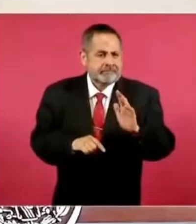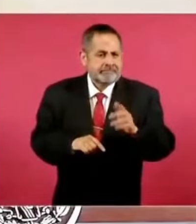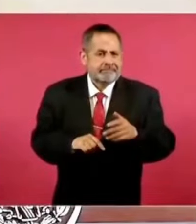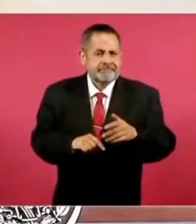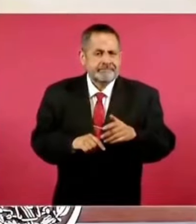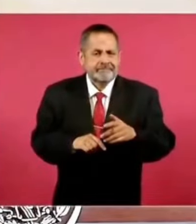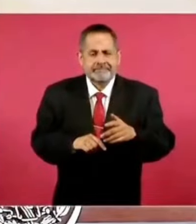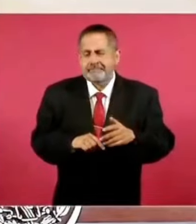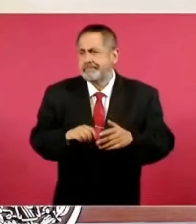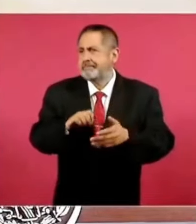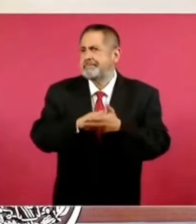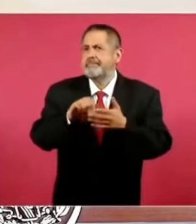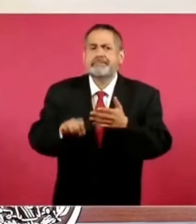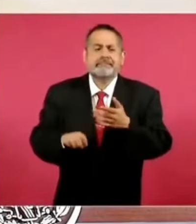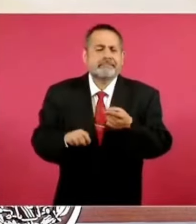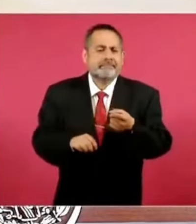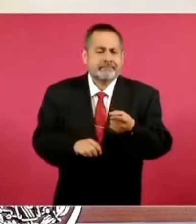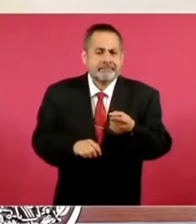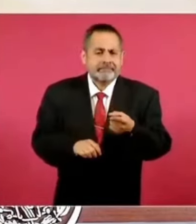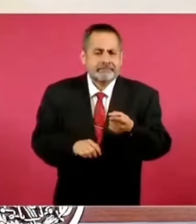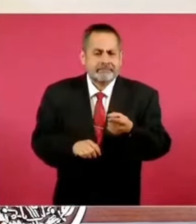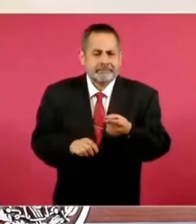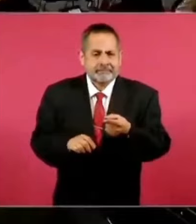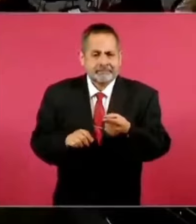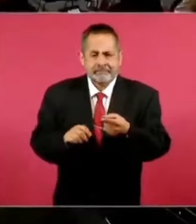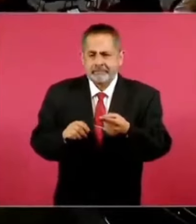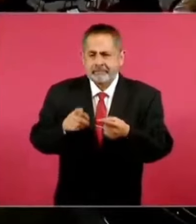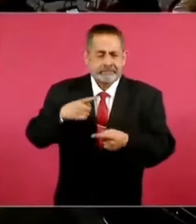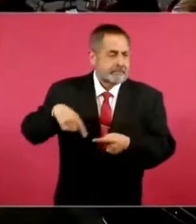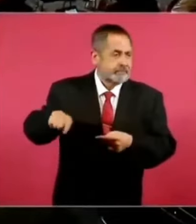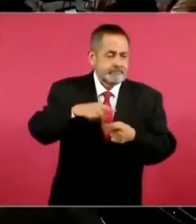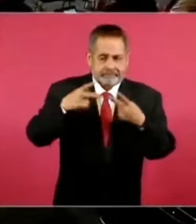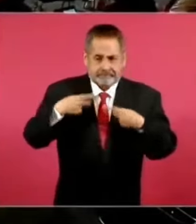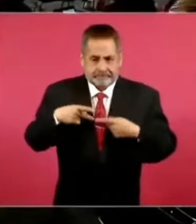la seguridad de las personas.